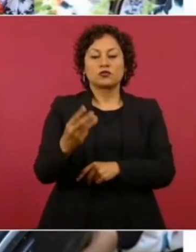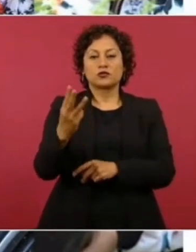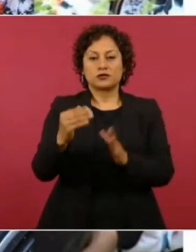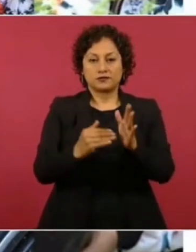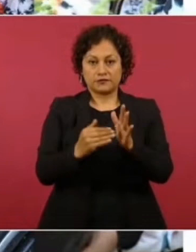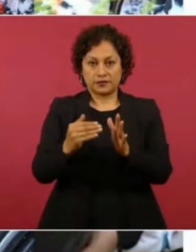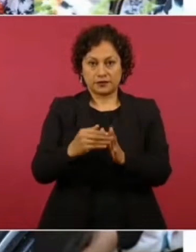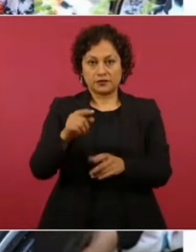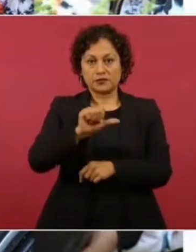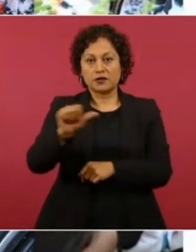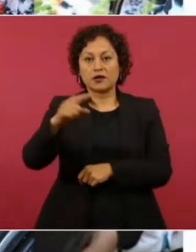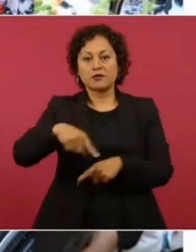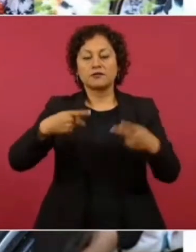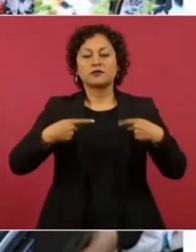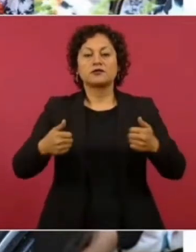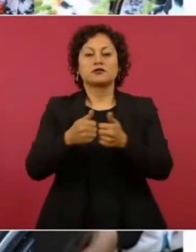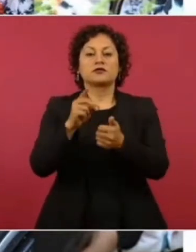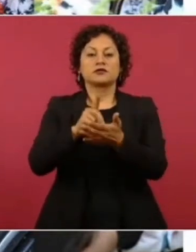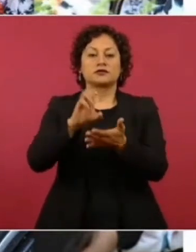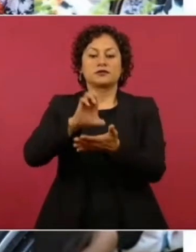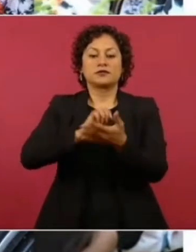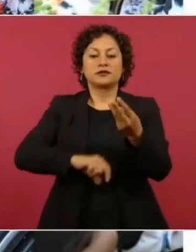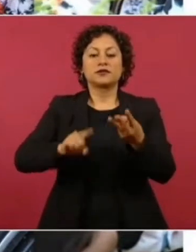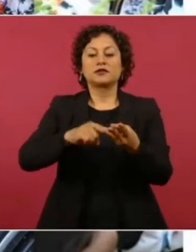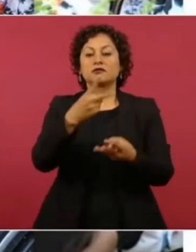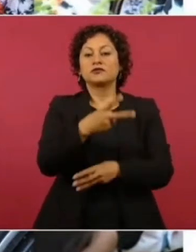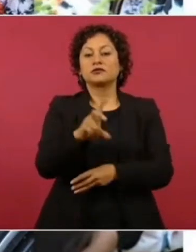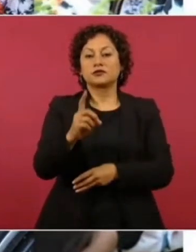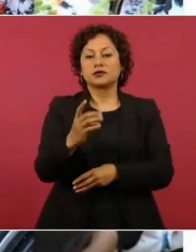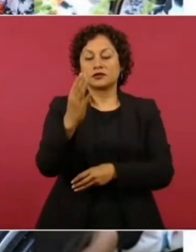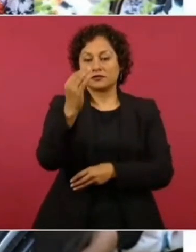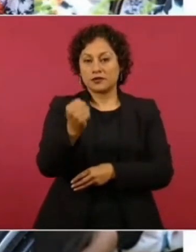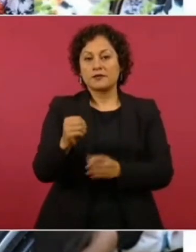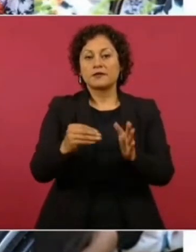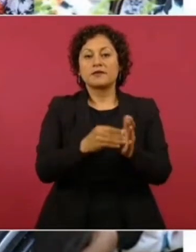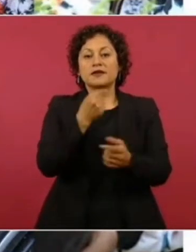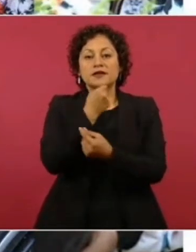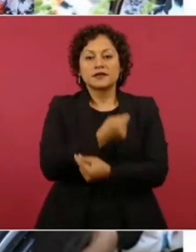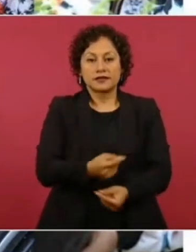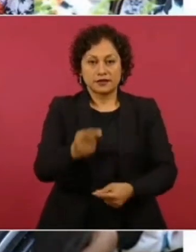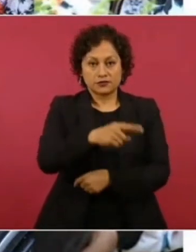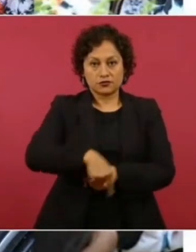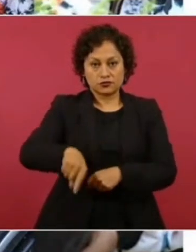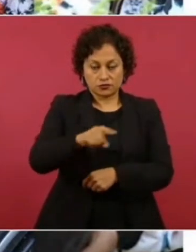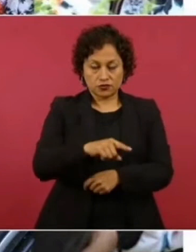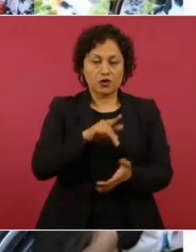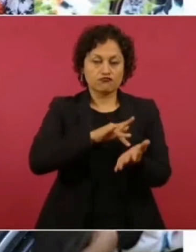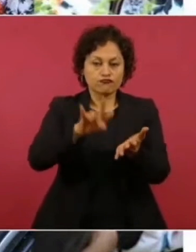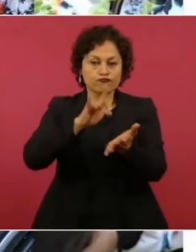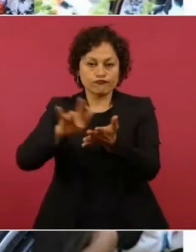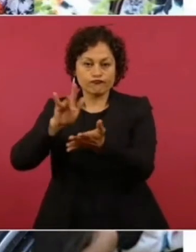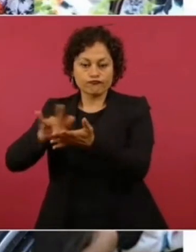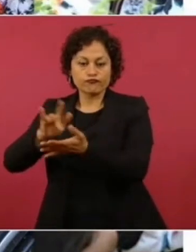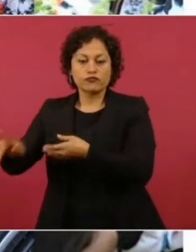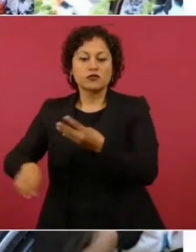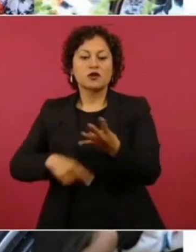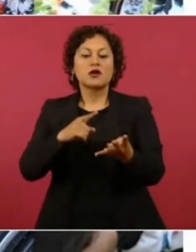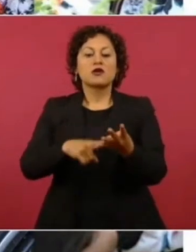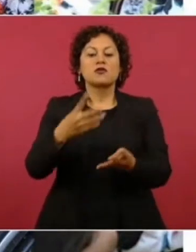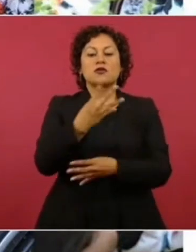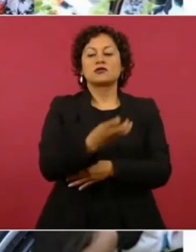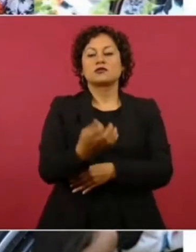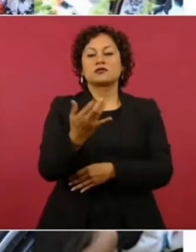son personas con discapacidad, 239 mil niñas y niños recibirán su apoyo y 450